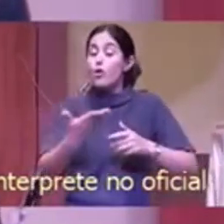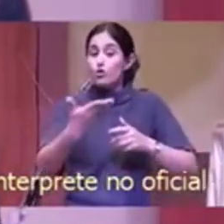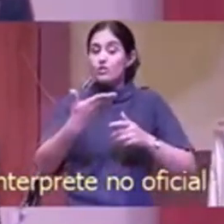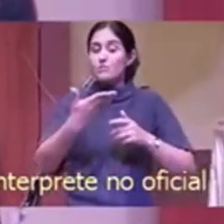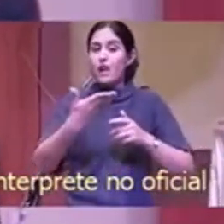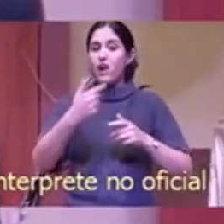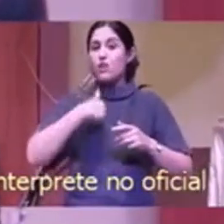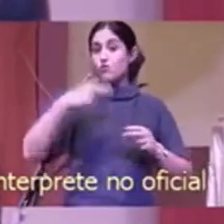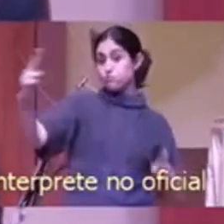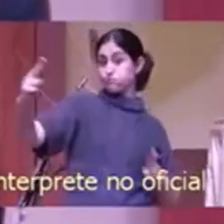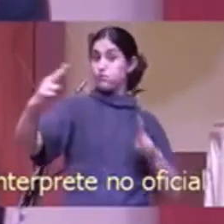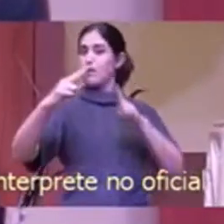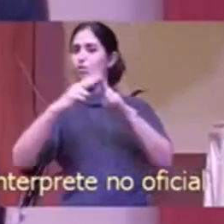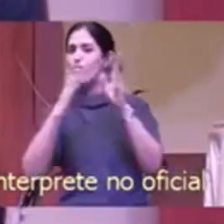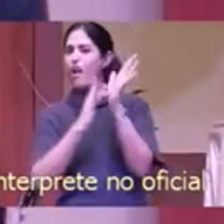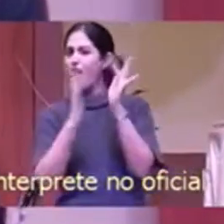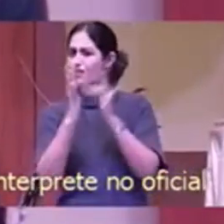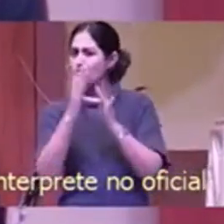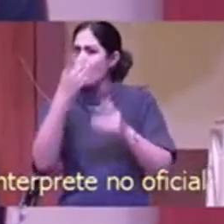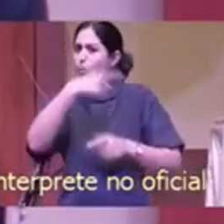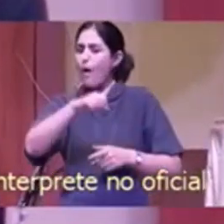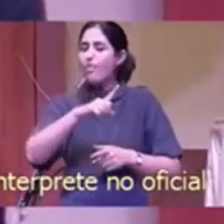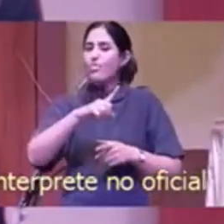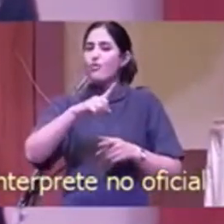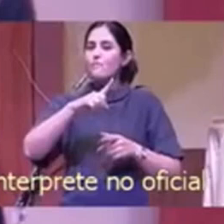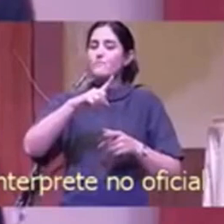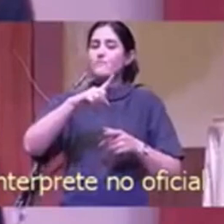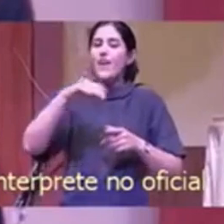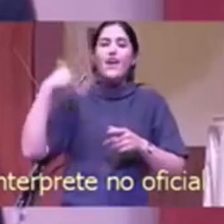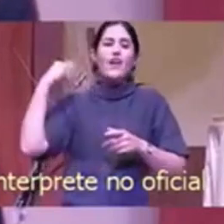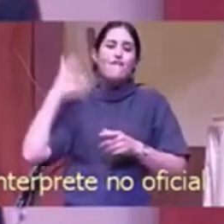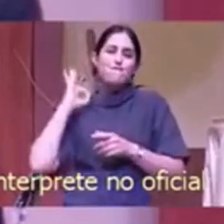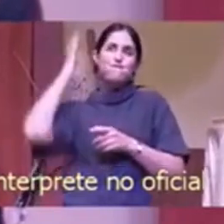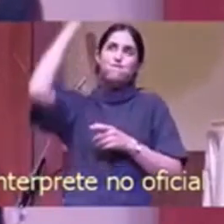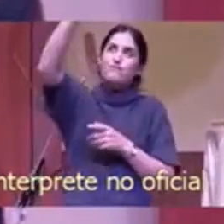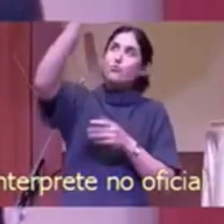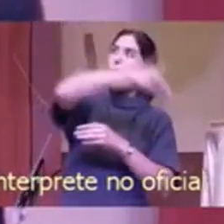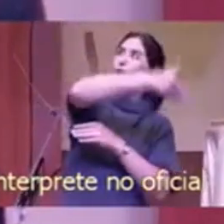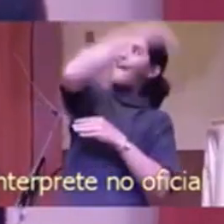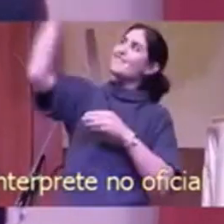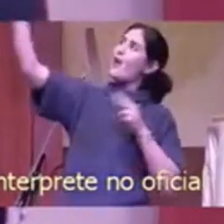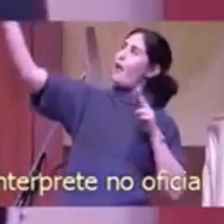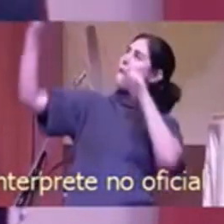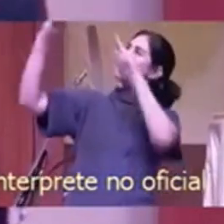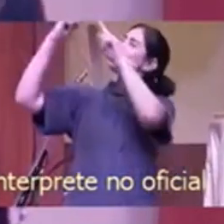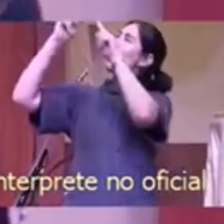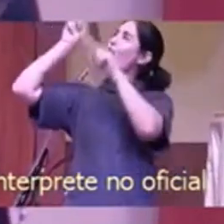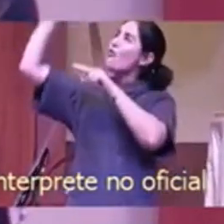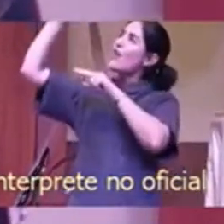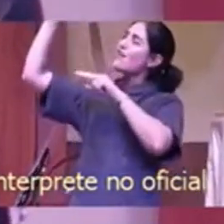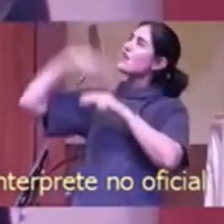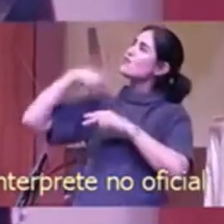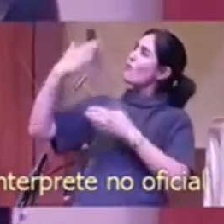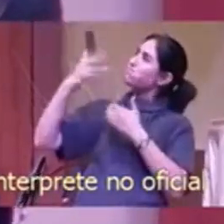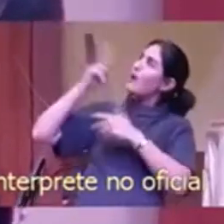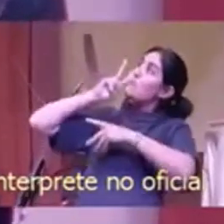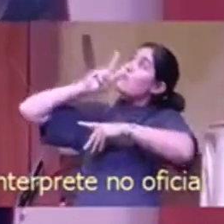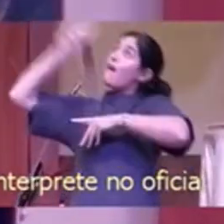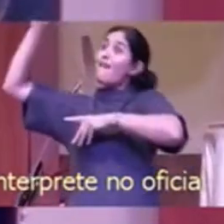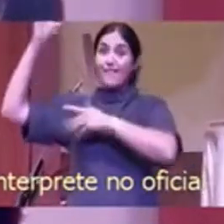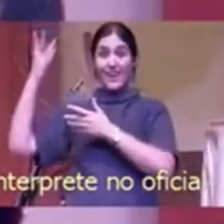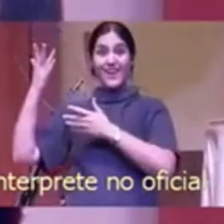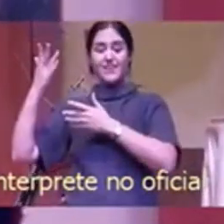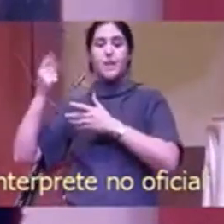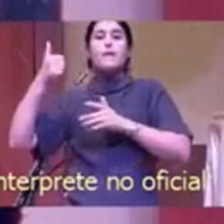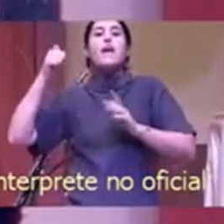será con mis propios ojos. Y anhelo ese día. Pero hasta ese entonces